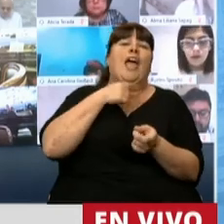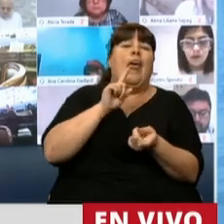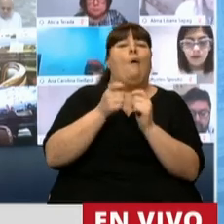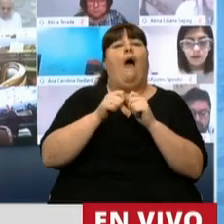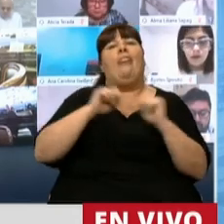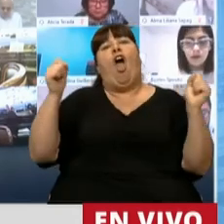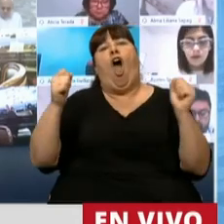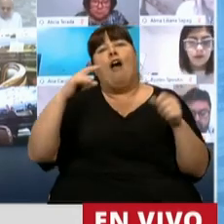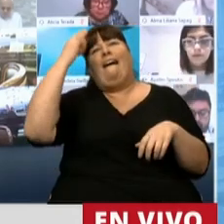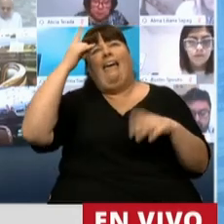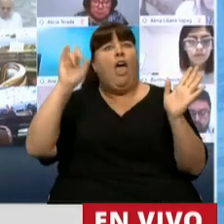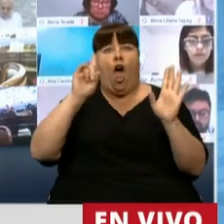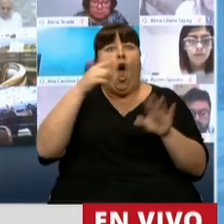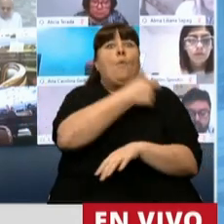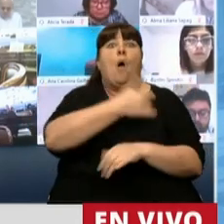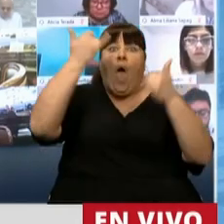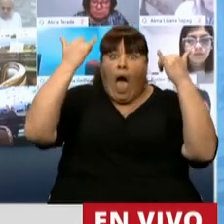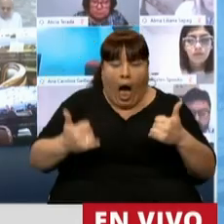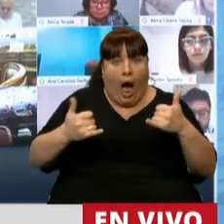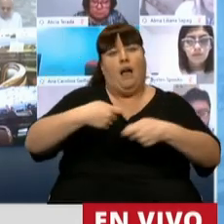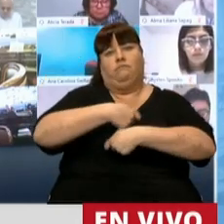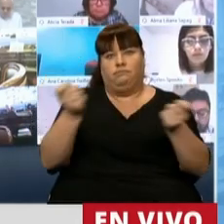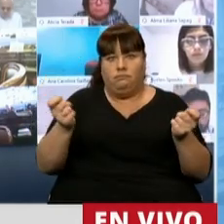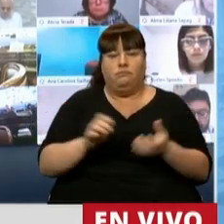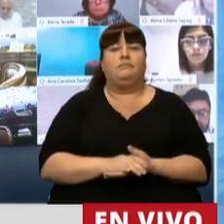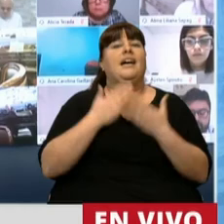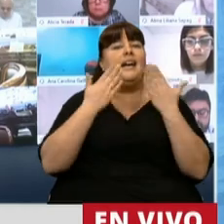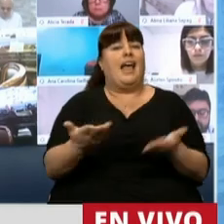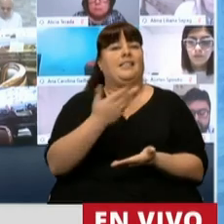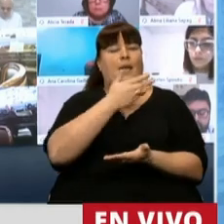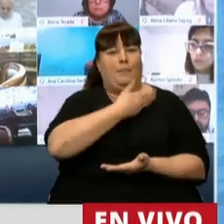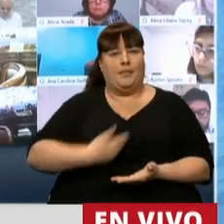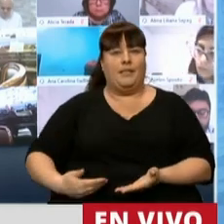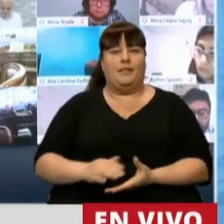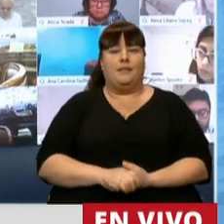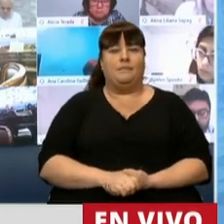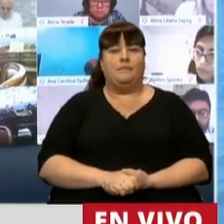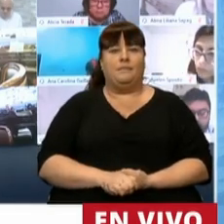tipo de improvisación cuando la vacuna esté disponible en nuestro país. Gracias, señor presidente.